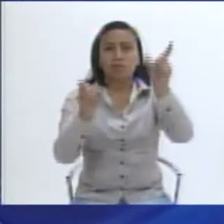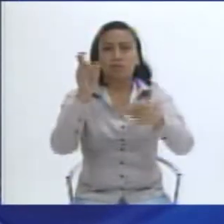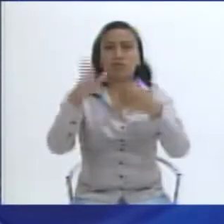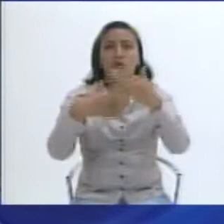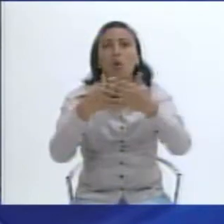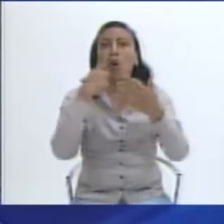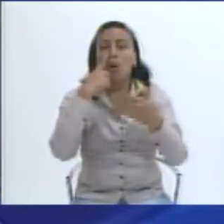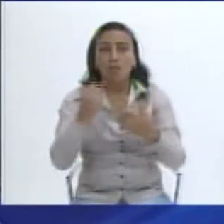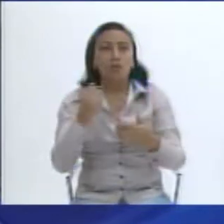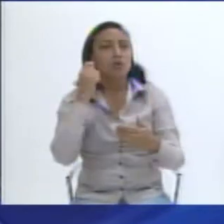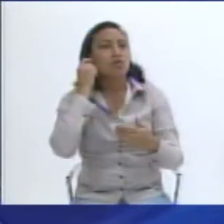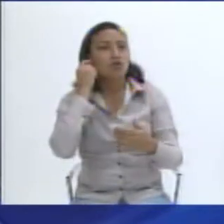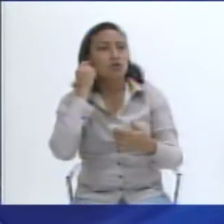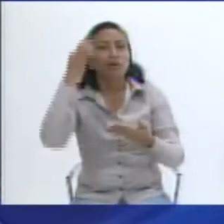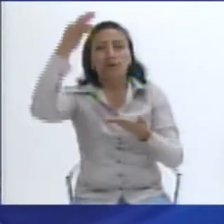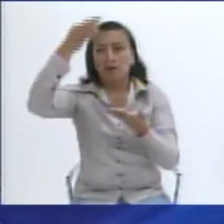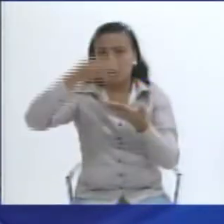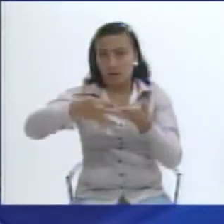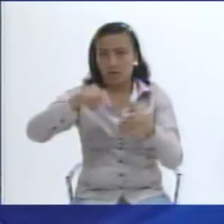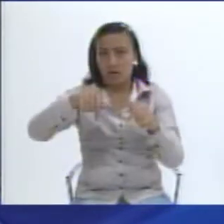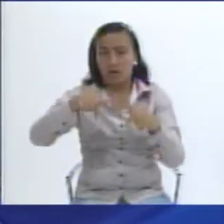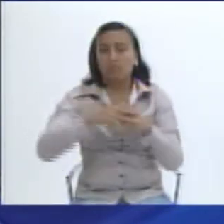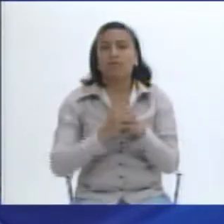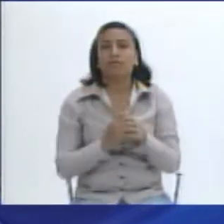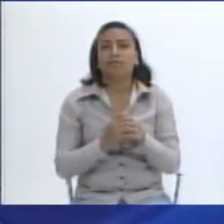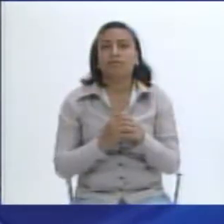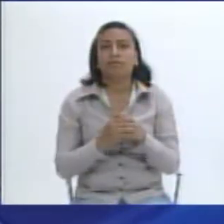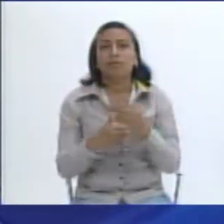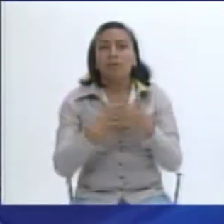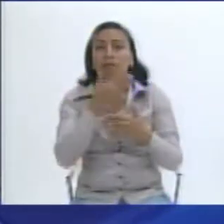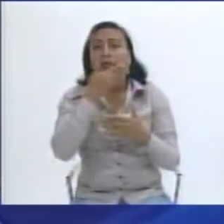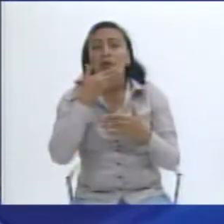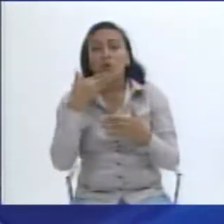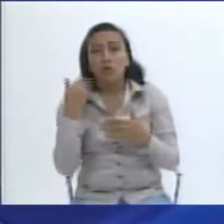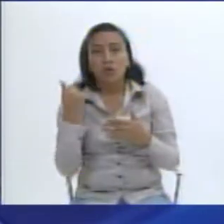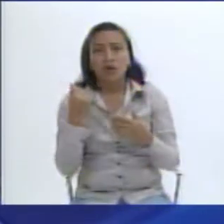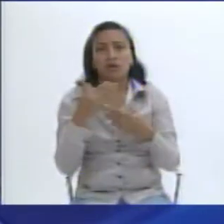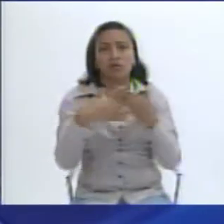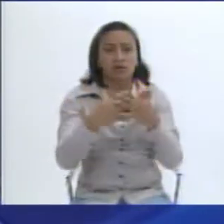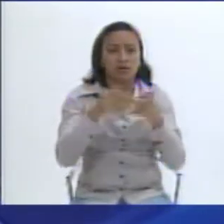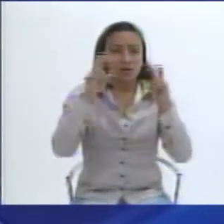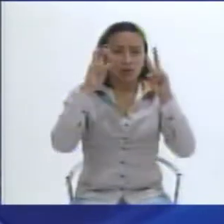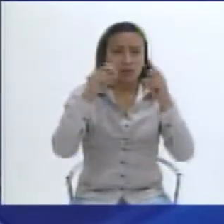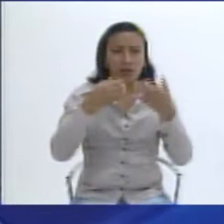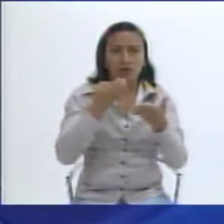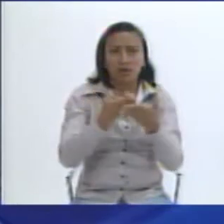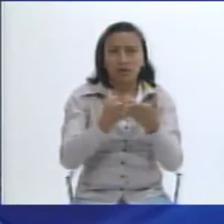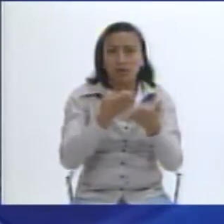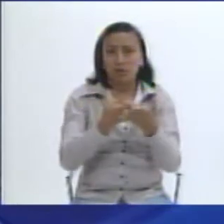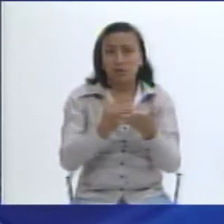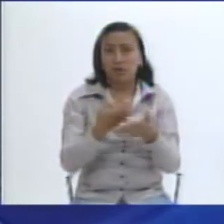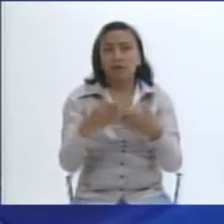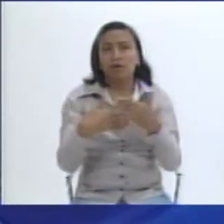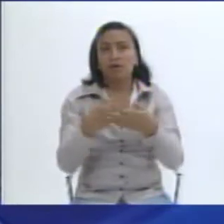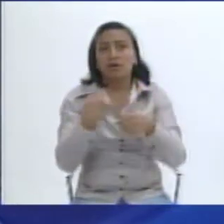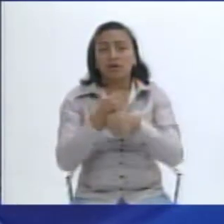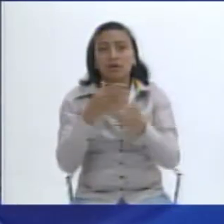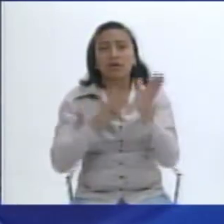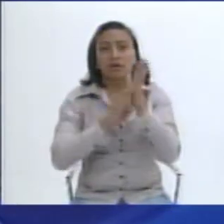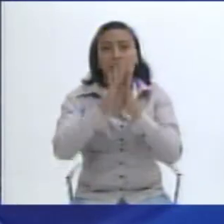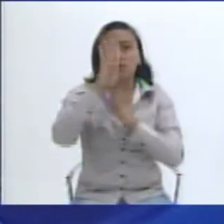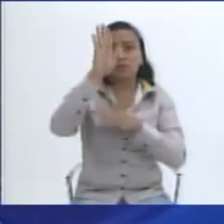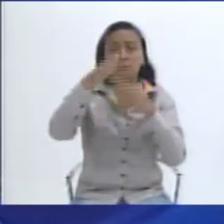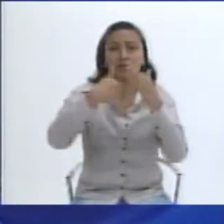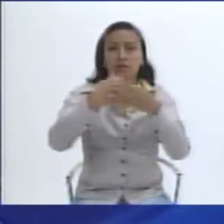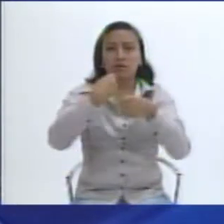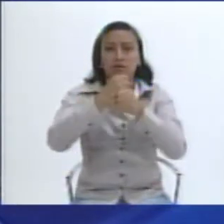en este cantón que desean mejorar su situación económica. el Centro de Desarrollo Económico Local, que es